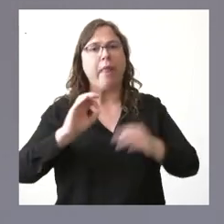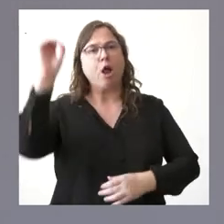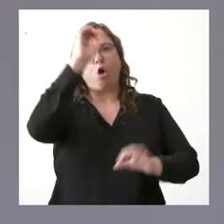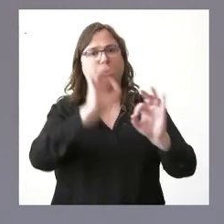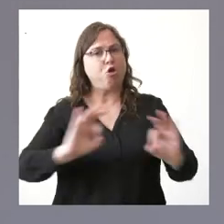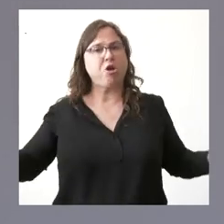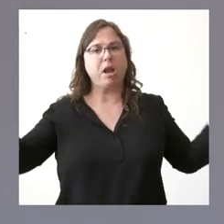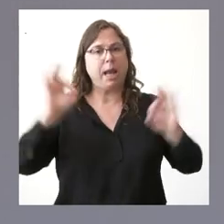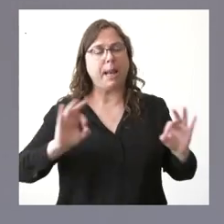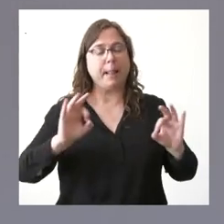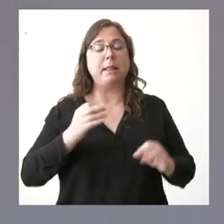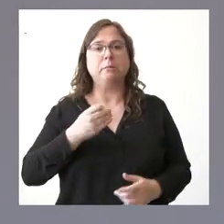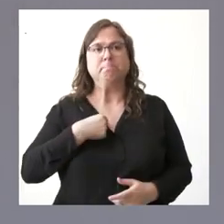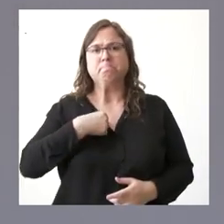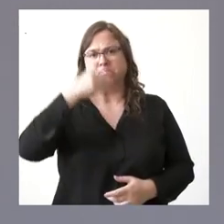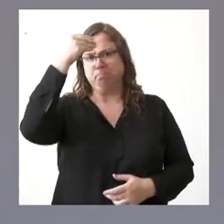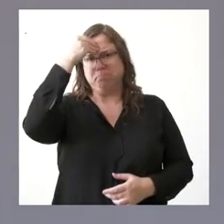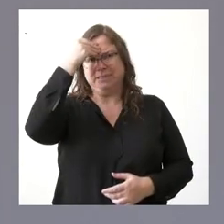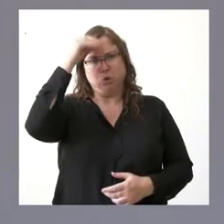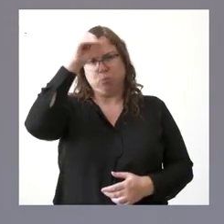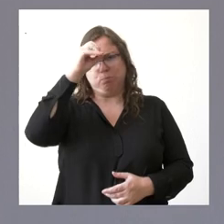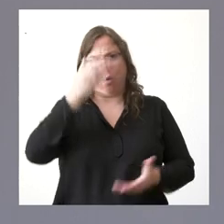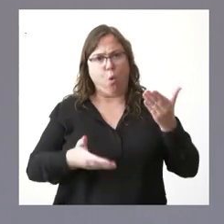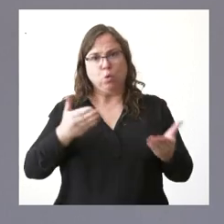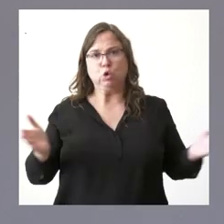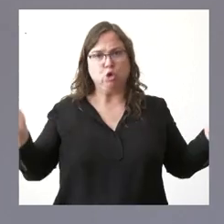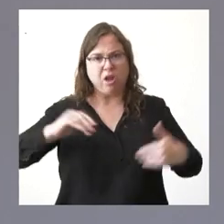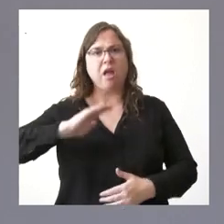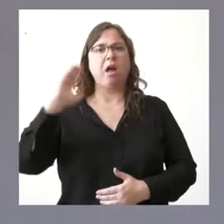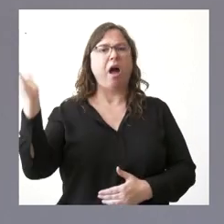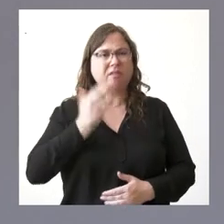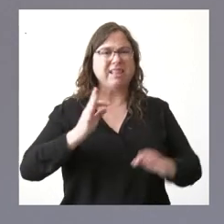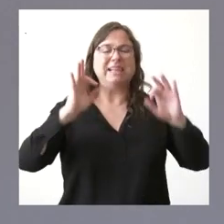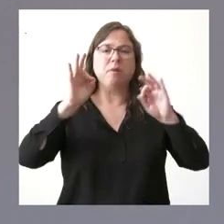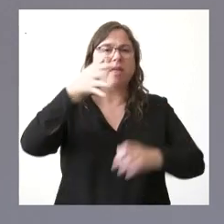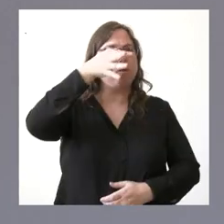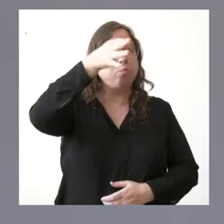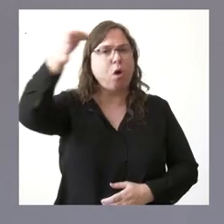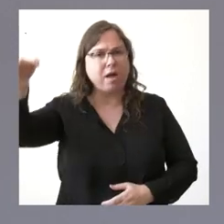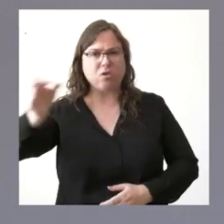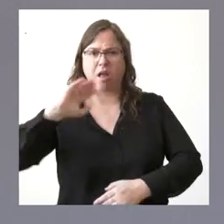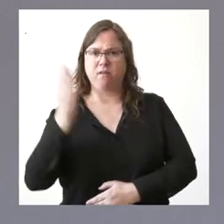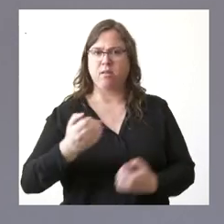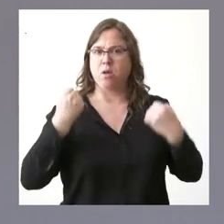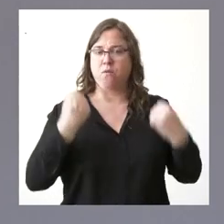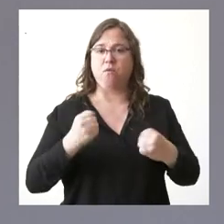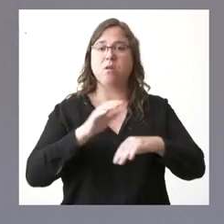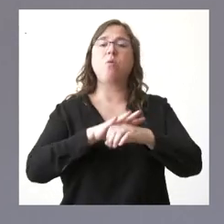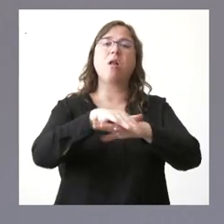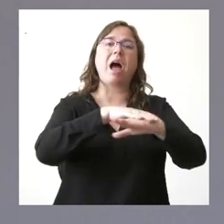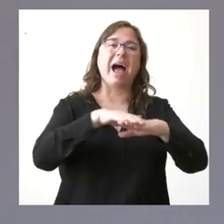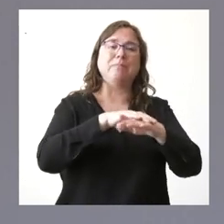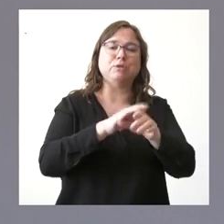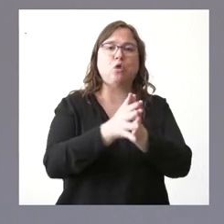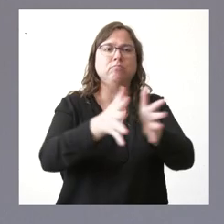comunidades autónomas. Nos parece algo profundamente injusto, un perjuicio especial para el mundo rural, para las áreas con elevada extensión de